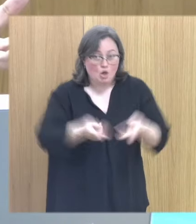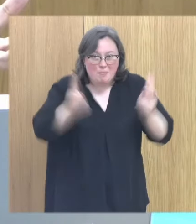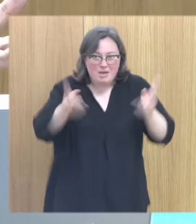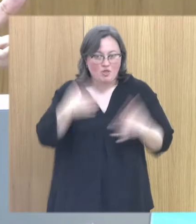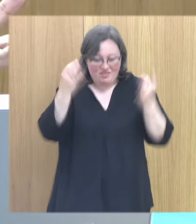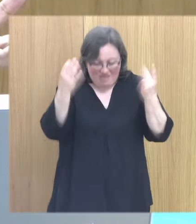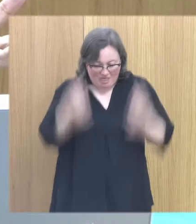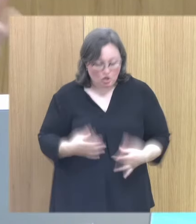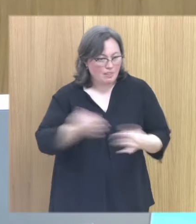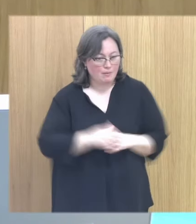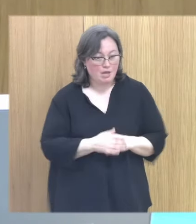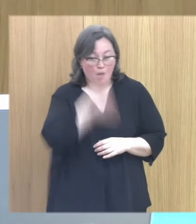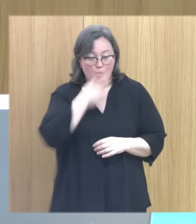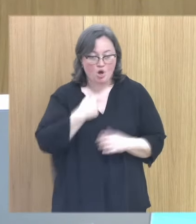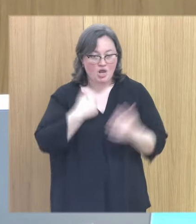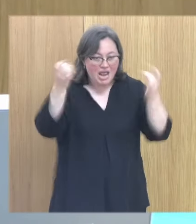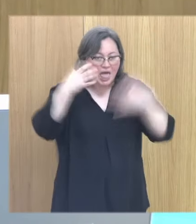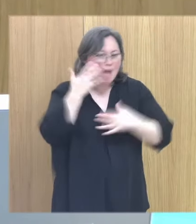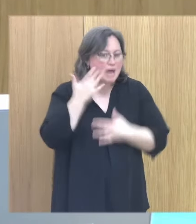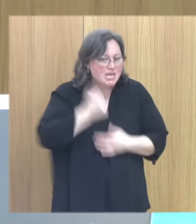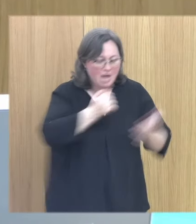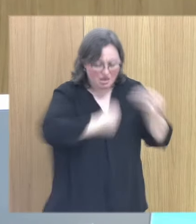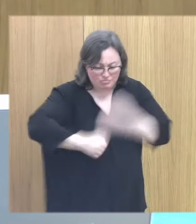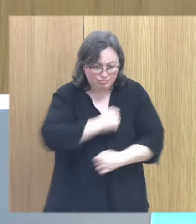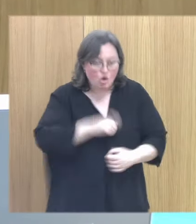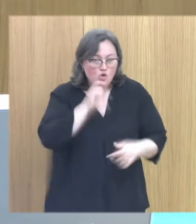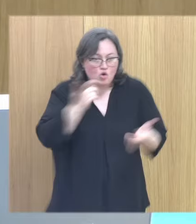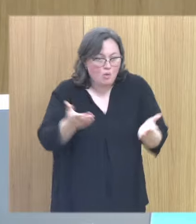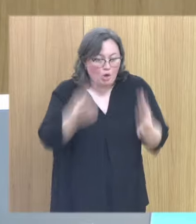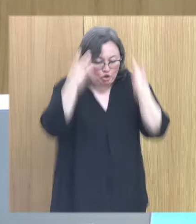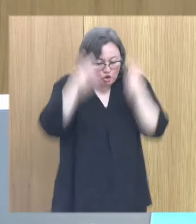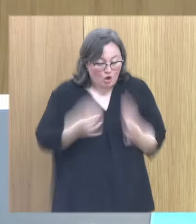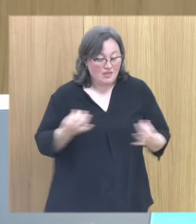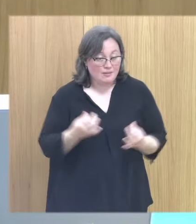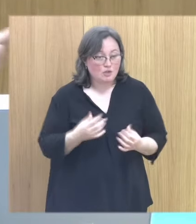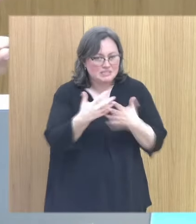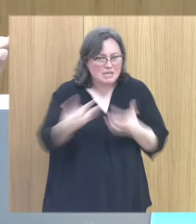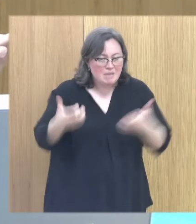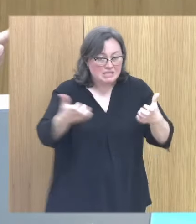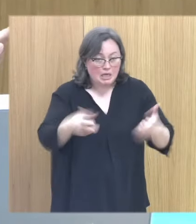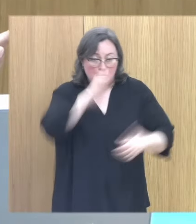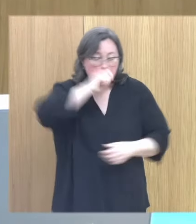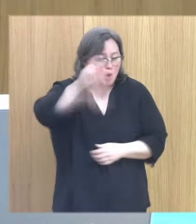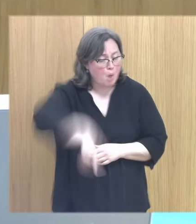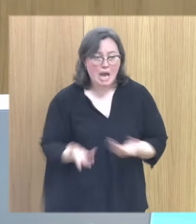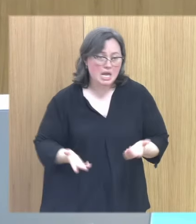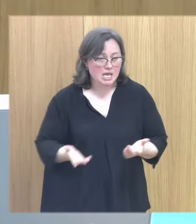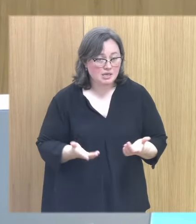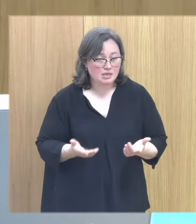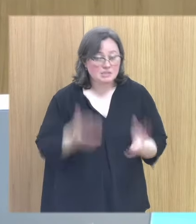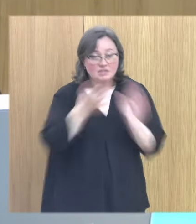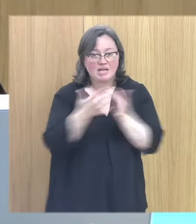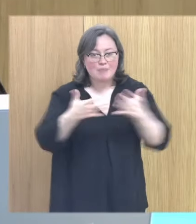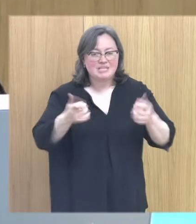toquen todo el día porque son lavados limpiados a todos los niveles entonces ese mensaje ya no te sirve estamos utilizando